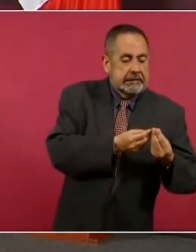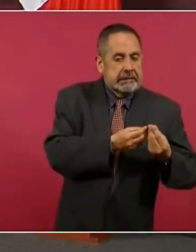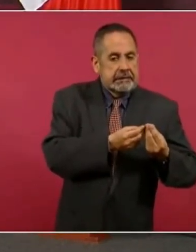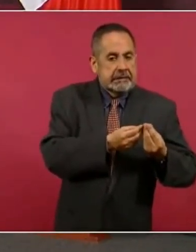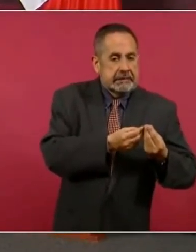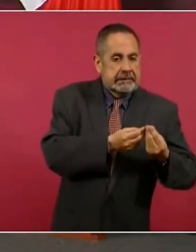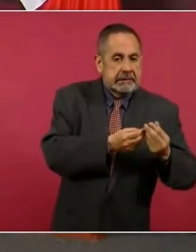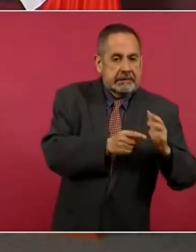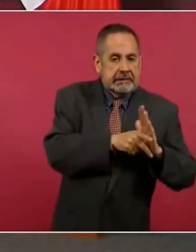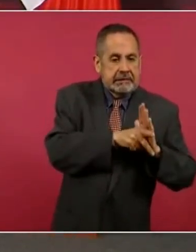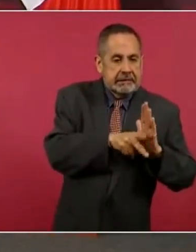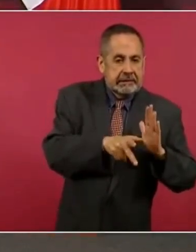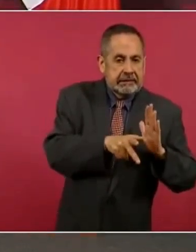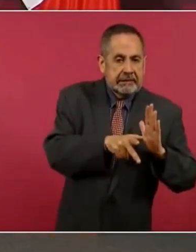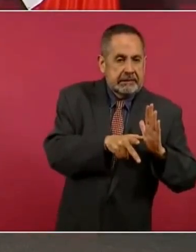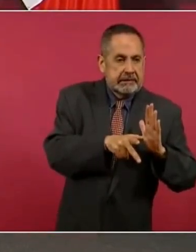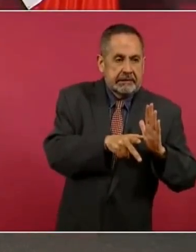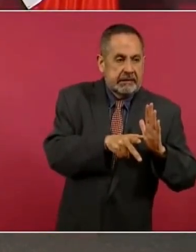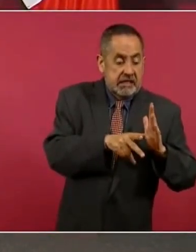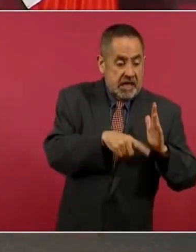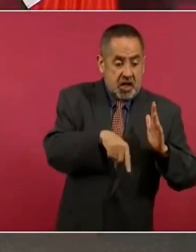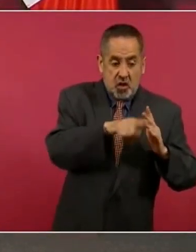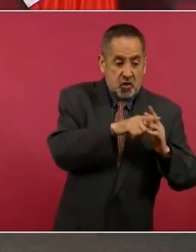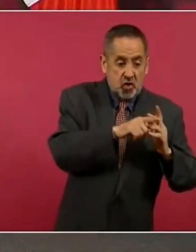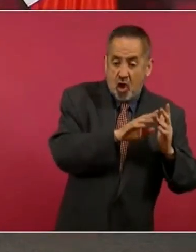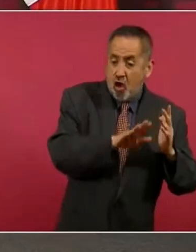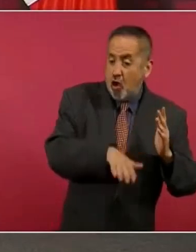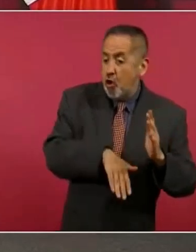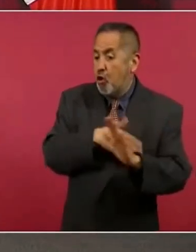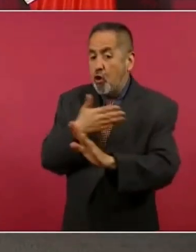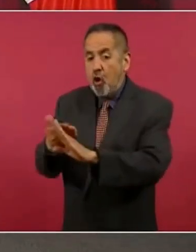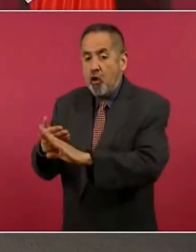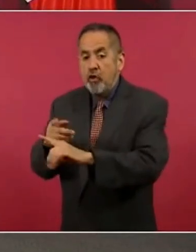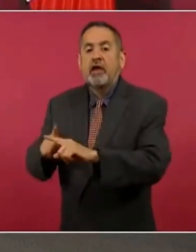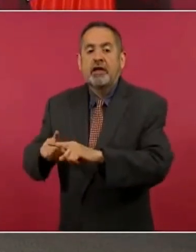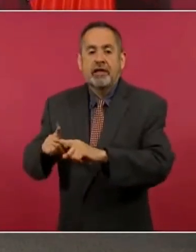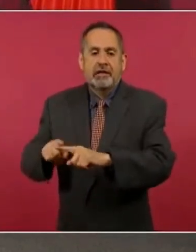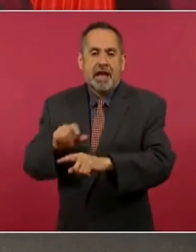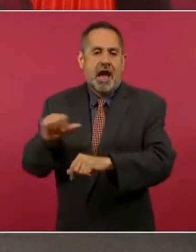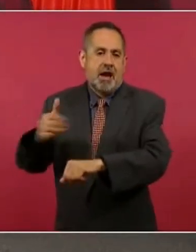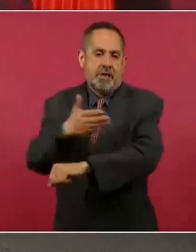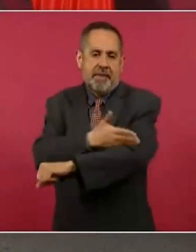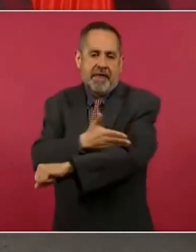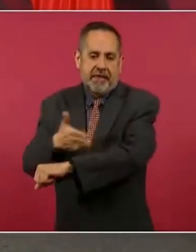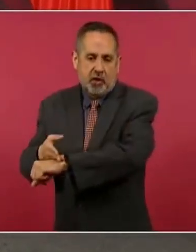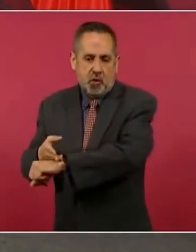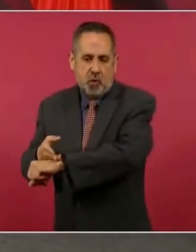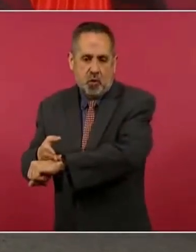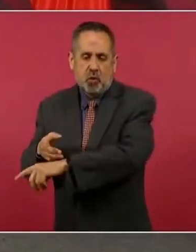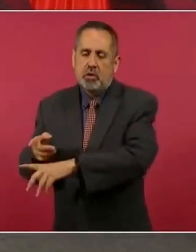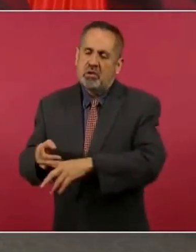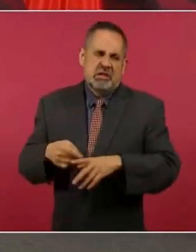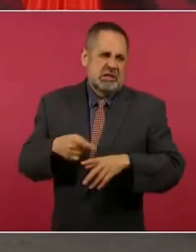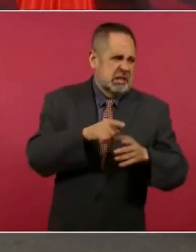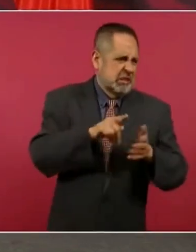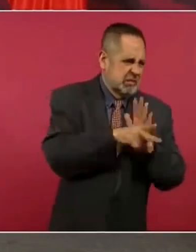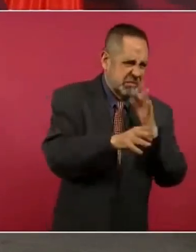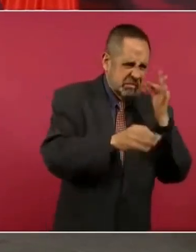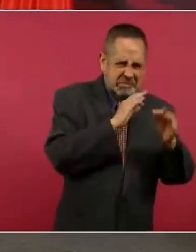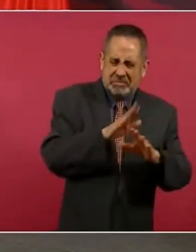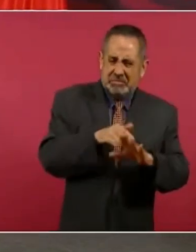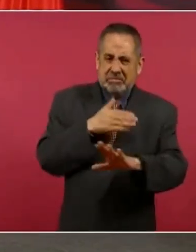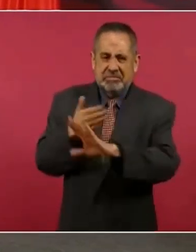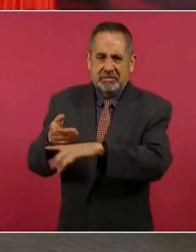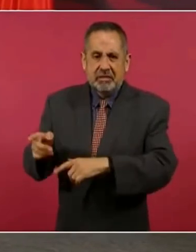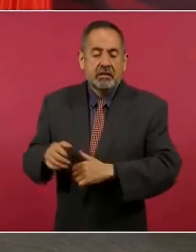a lanzarse contra Madero por eso la frase que